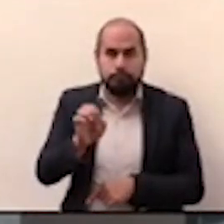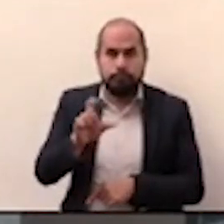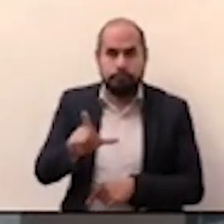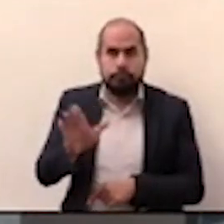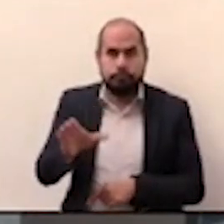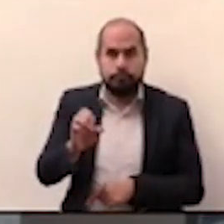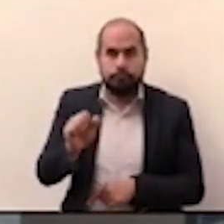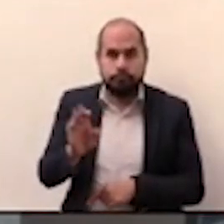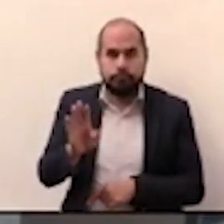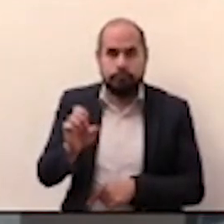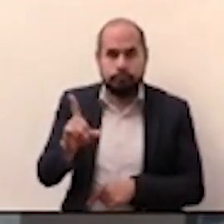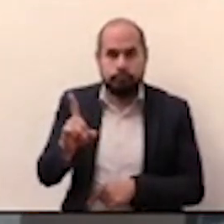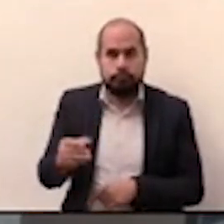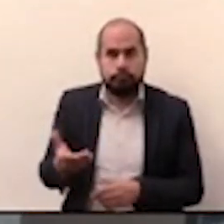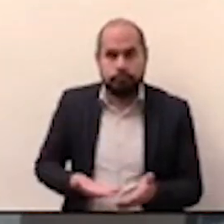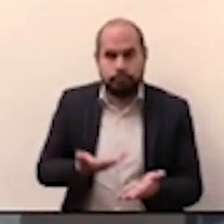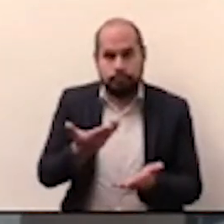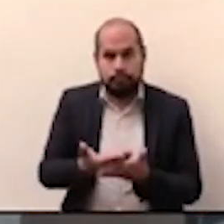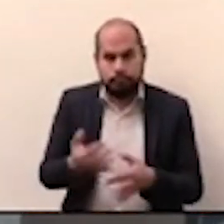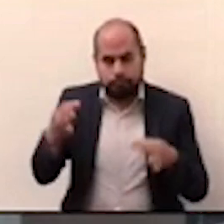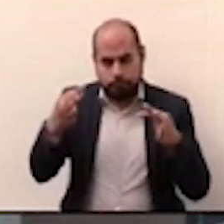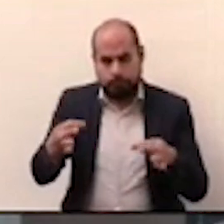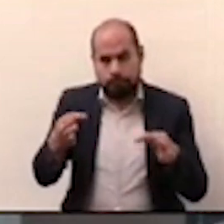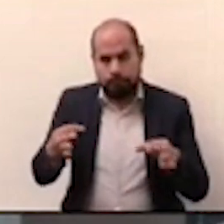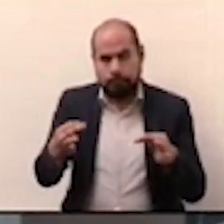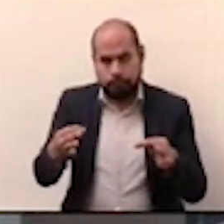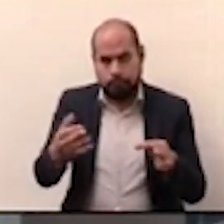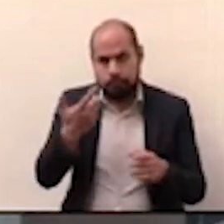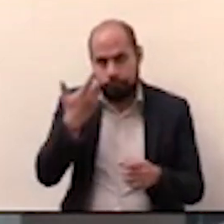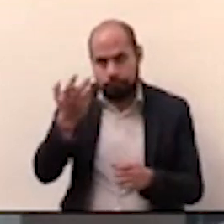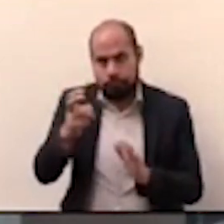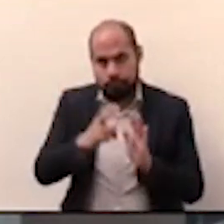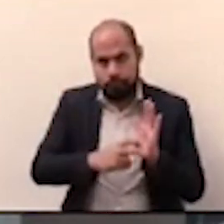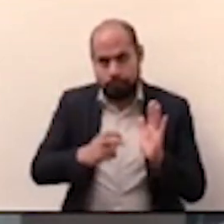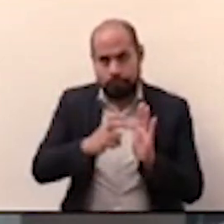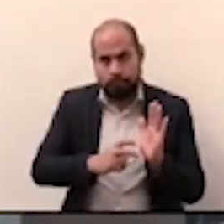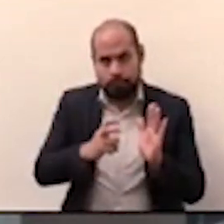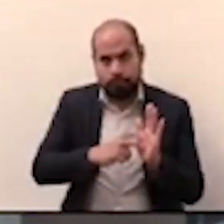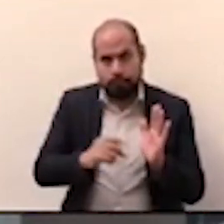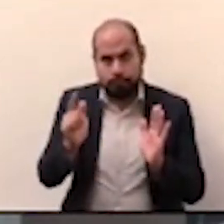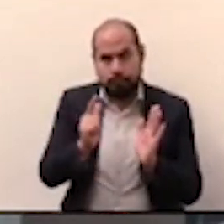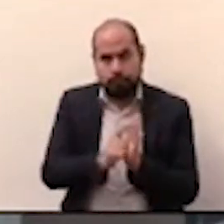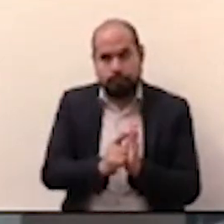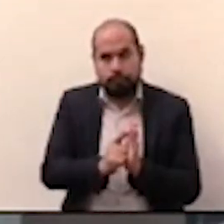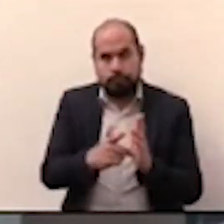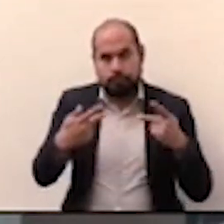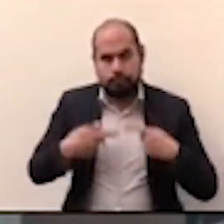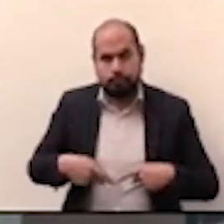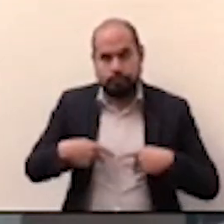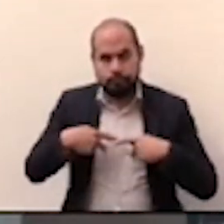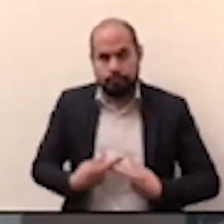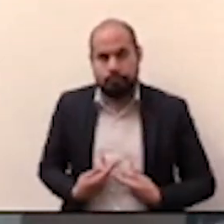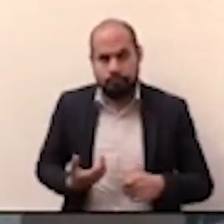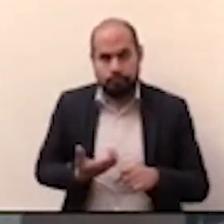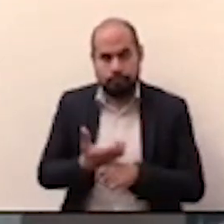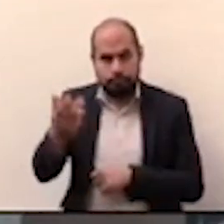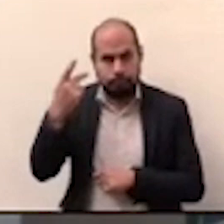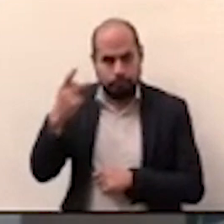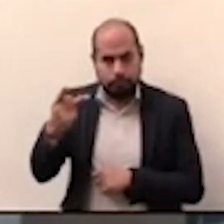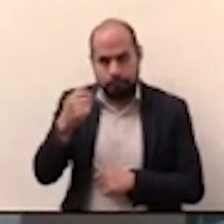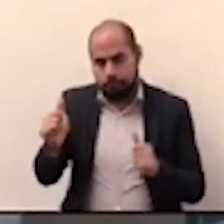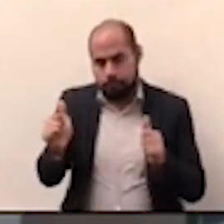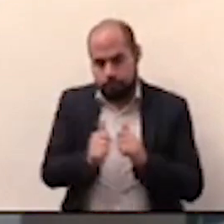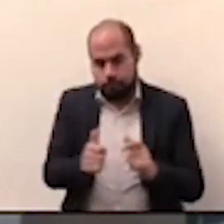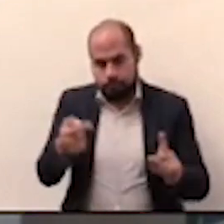presenta esta iniciativa, a donde propone reformar a la ley de víctimas del Estado de Puebla, con el